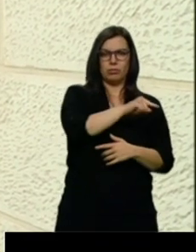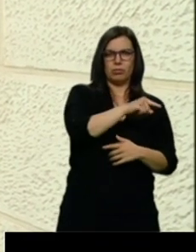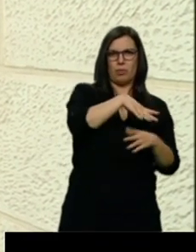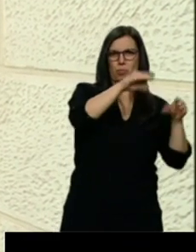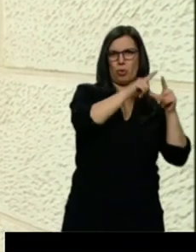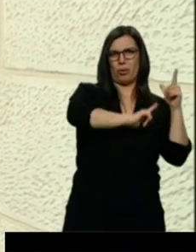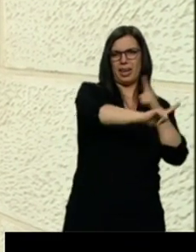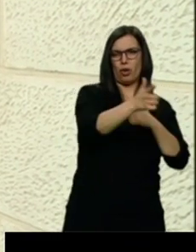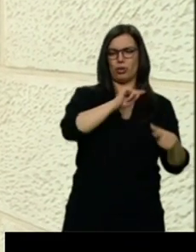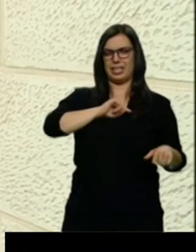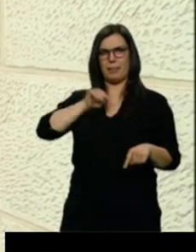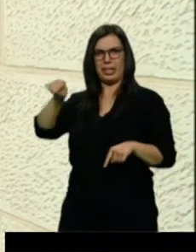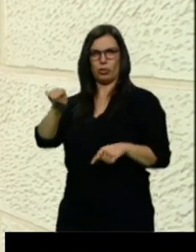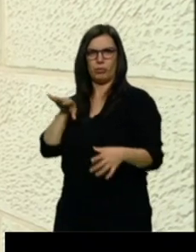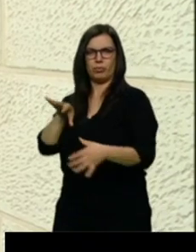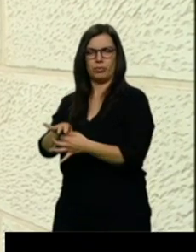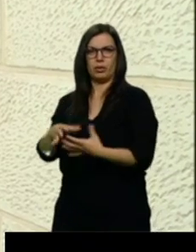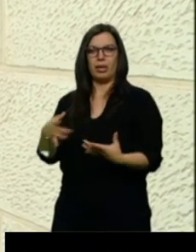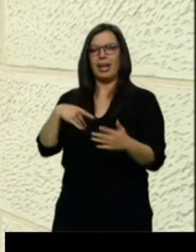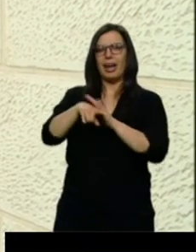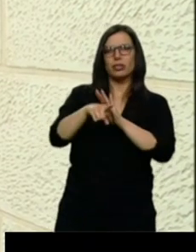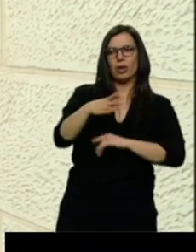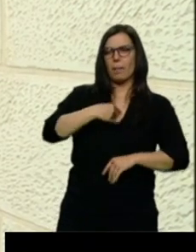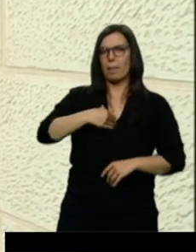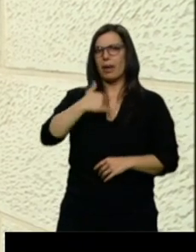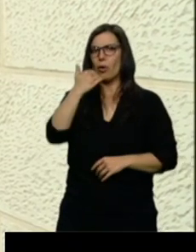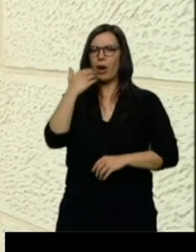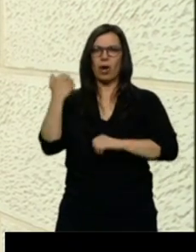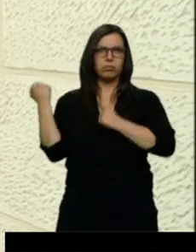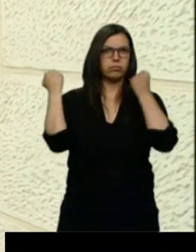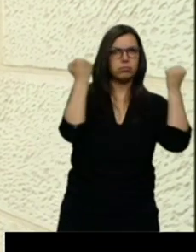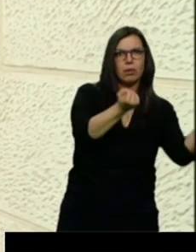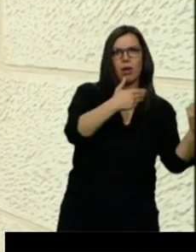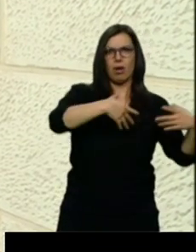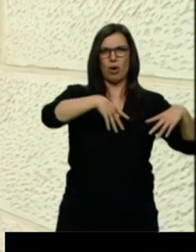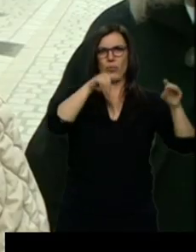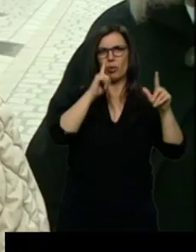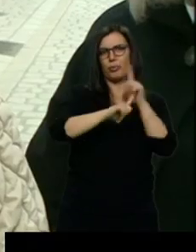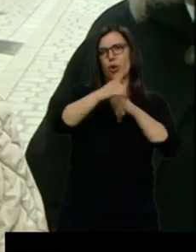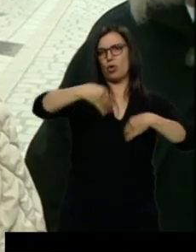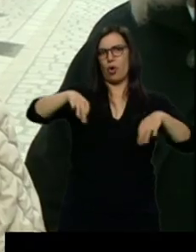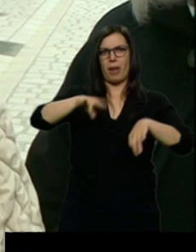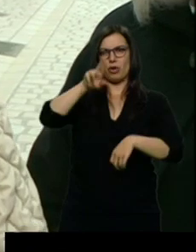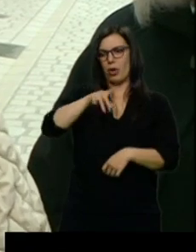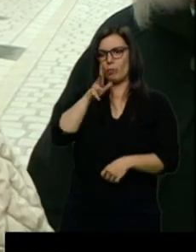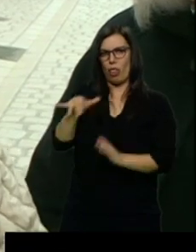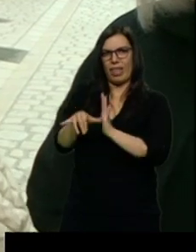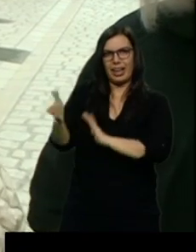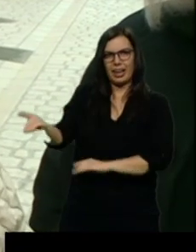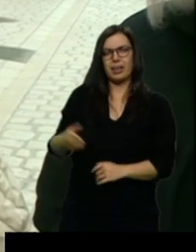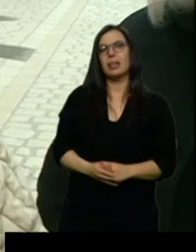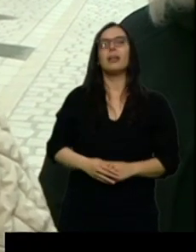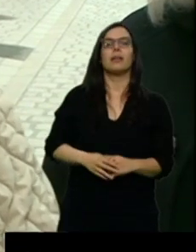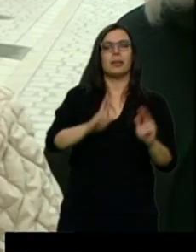Y para gestionar cualquier papelote y no sé qué es, es es Burgos o hacernos en Burgos y eso no es normal, estando en Vitoria. Que nos dejen de ir